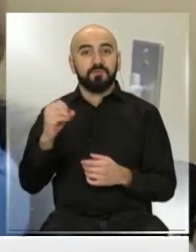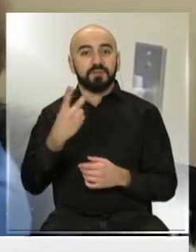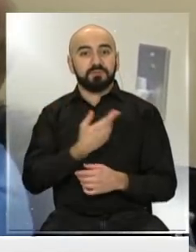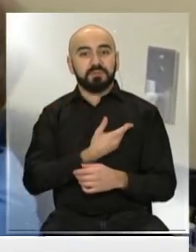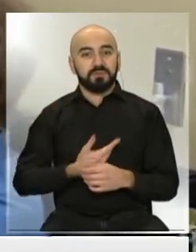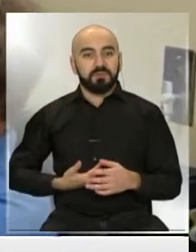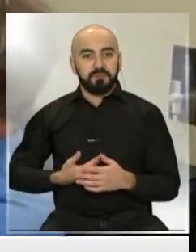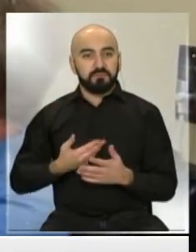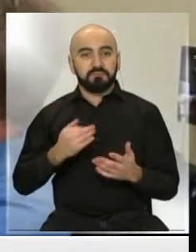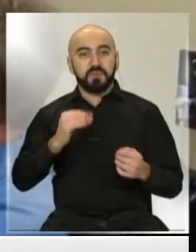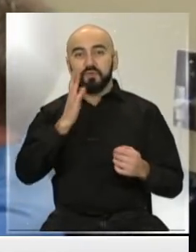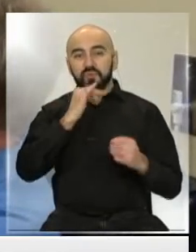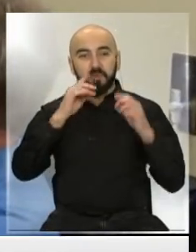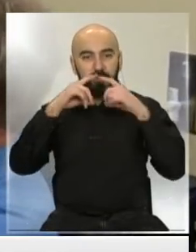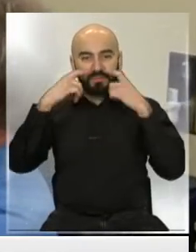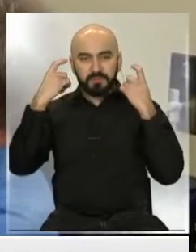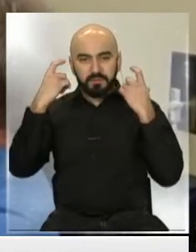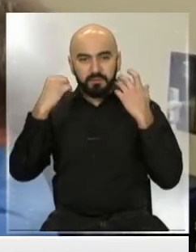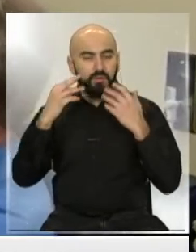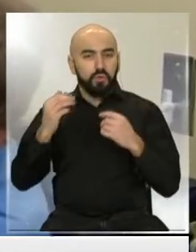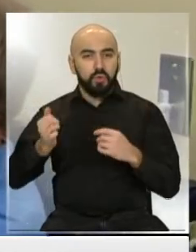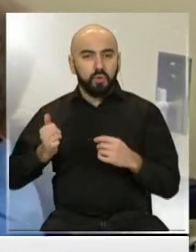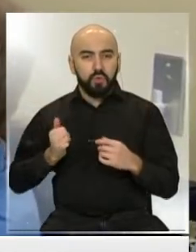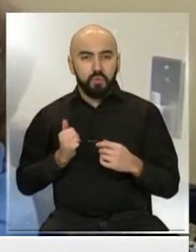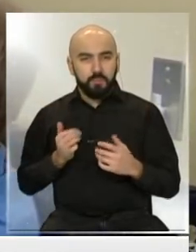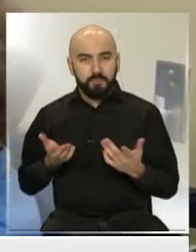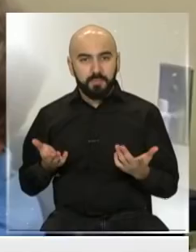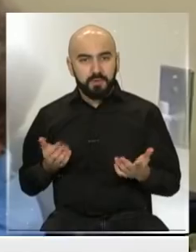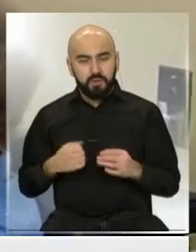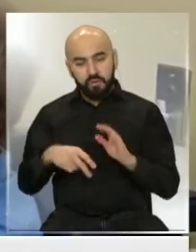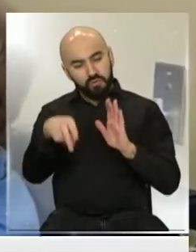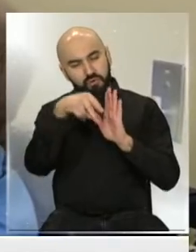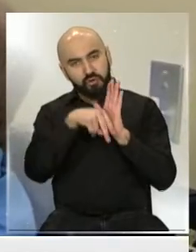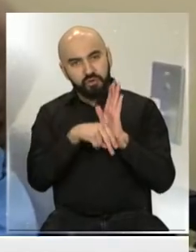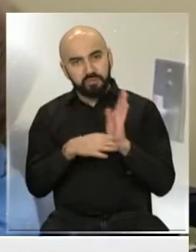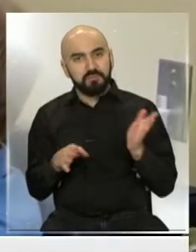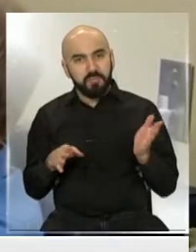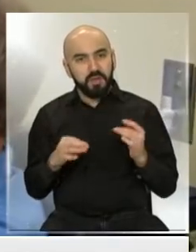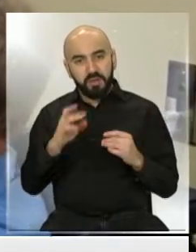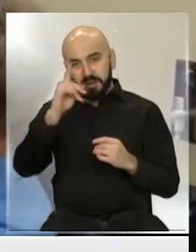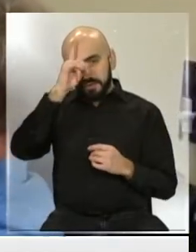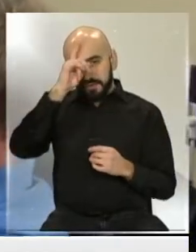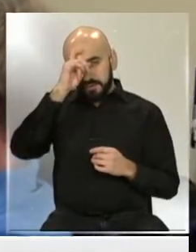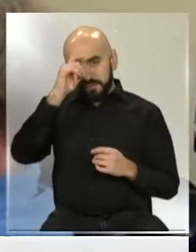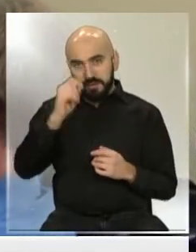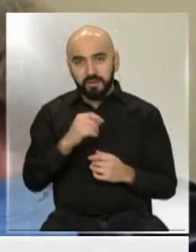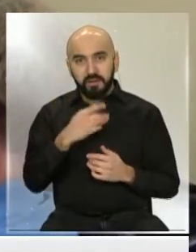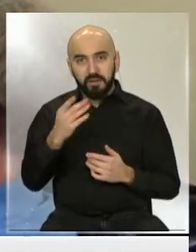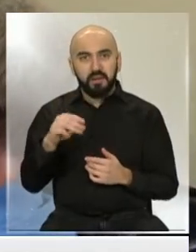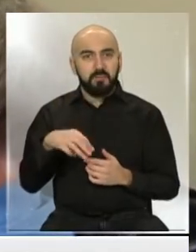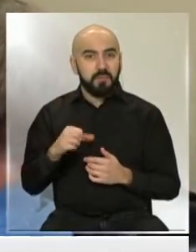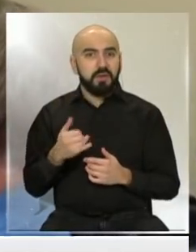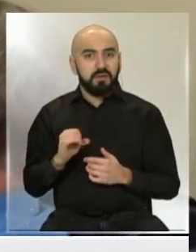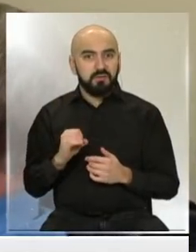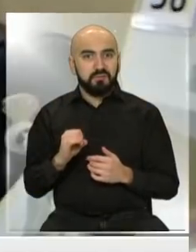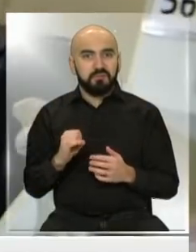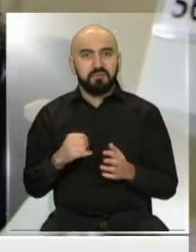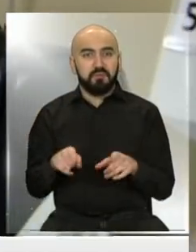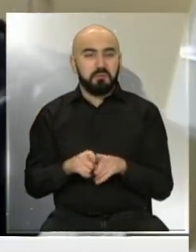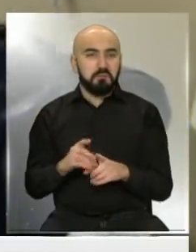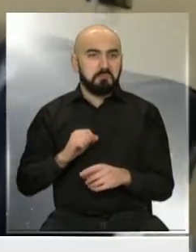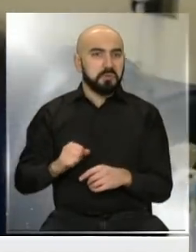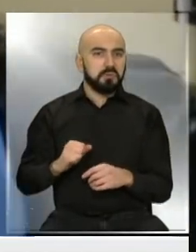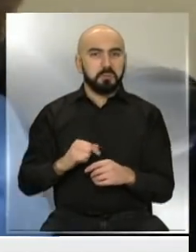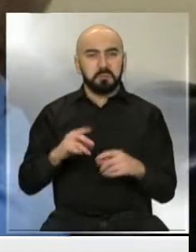mascarilla. Está sin mascarilla. Incumpliendo de inmediato las normas de la clínica Mayo al negarse a usar una